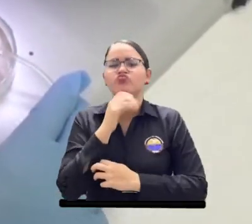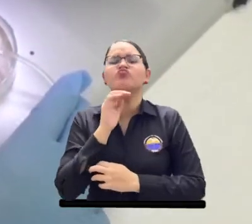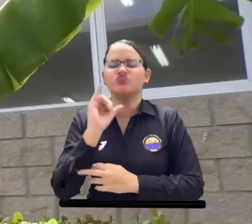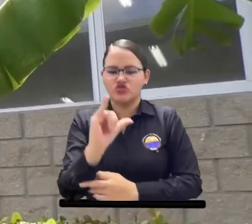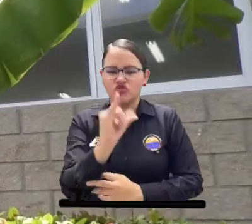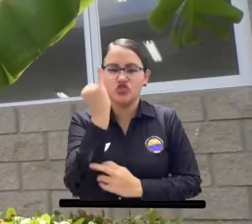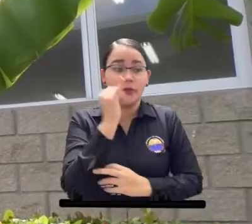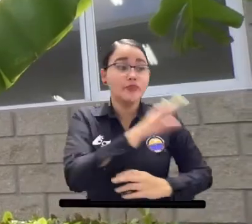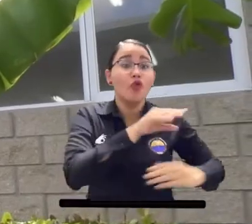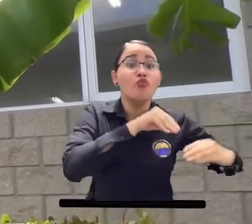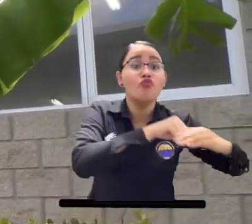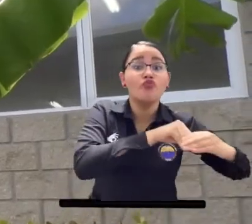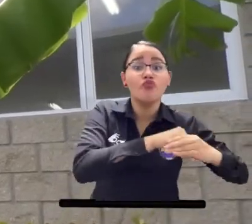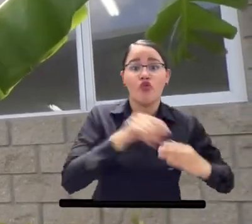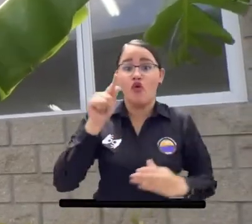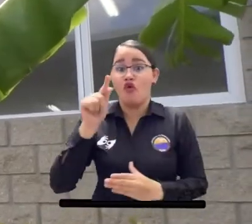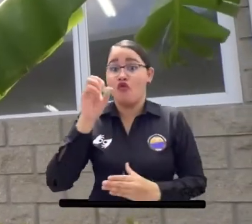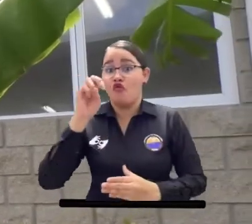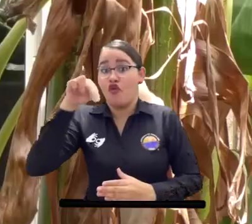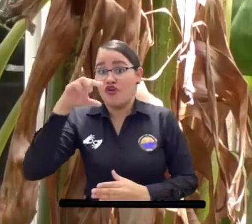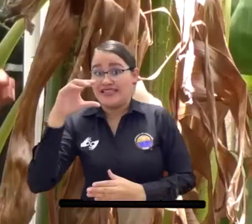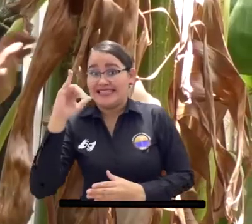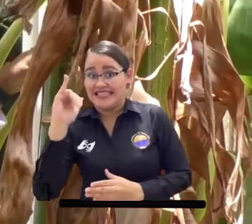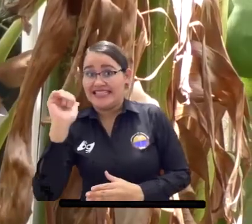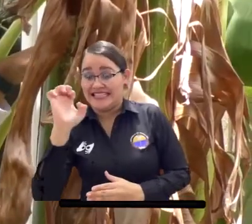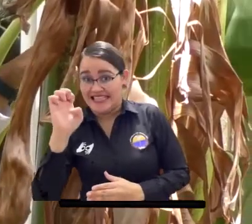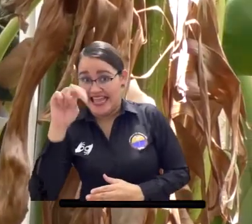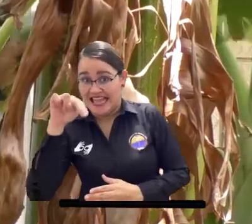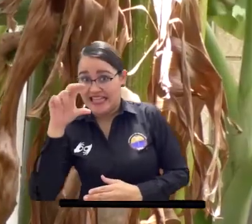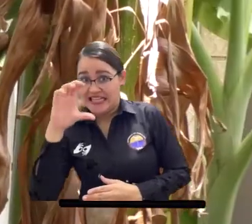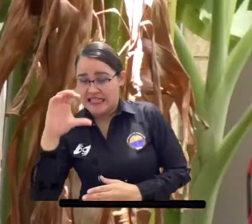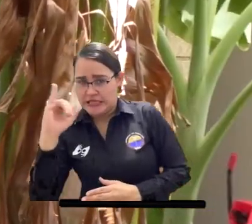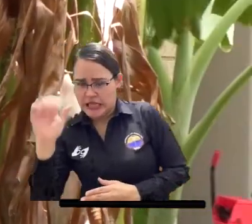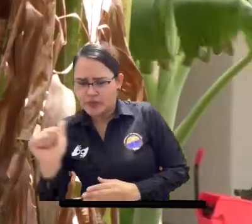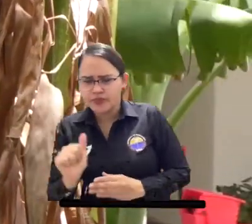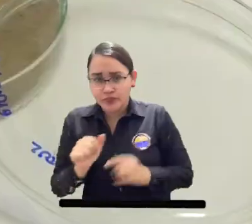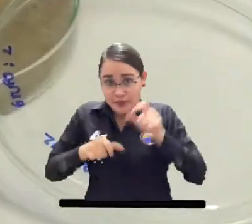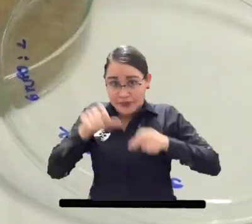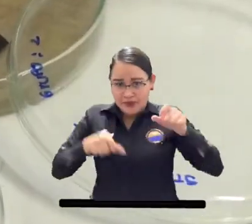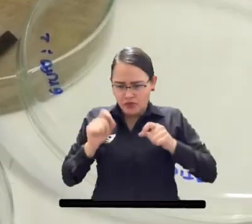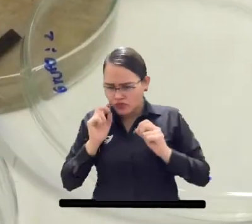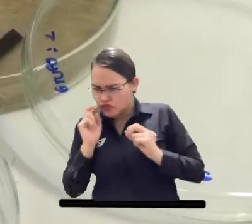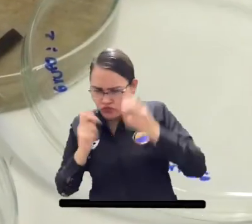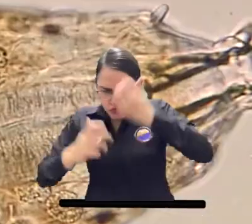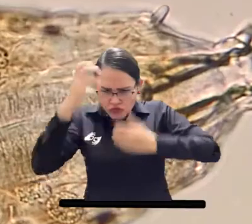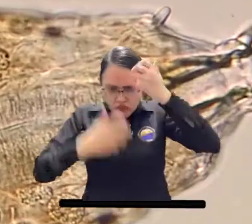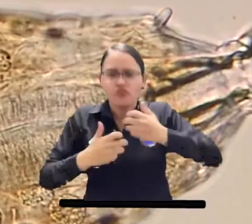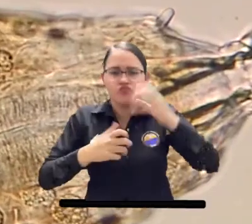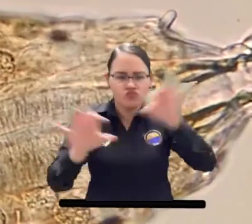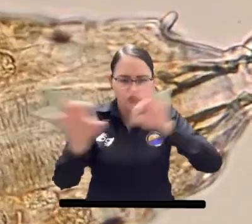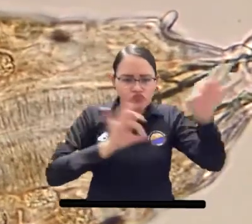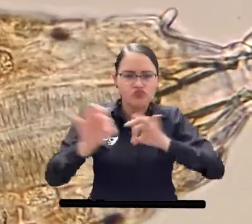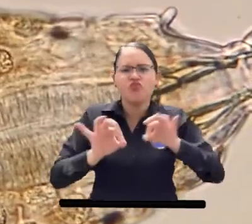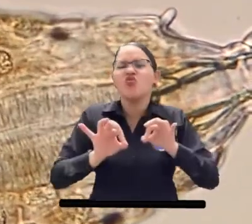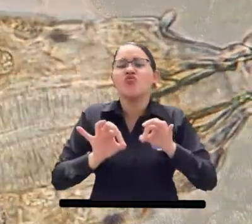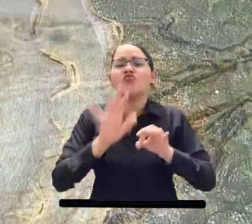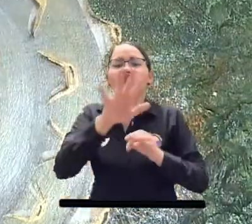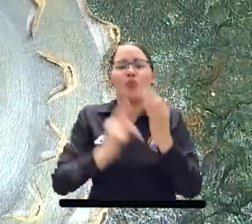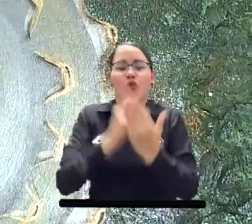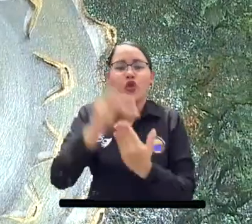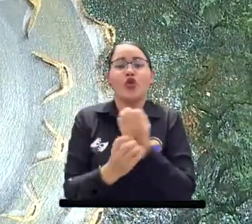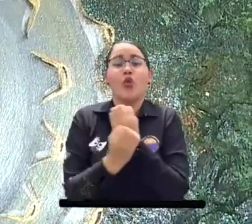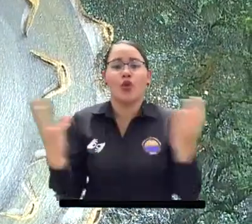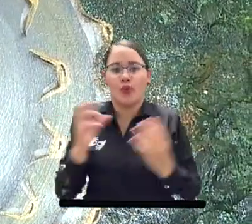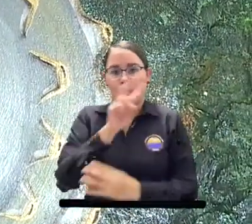Mater Fonciencias 2019, 21 propuestas planteadas en el marco de cuatro áreas estratégicas definidas por el Consejo